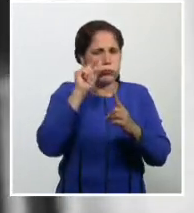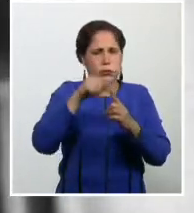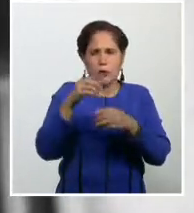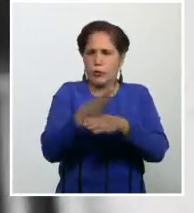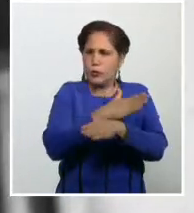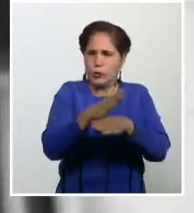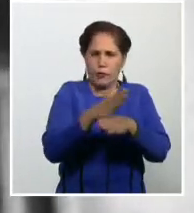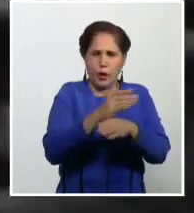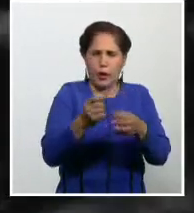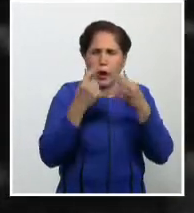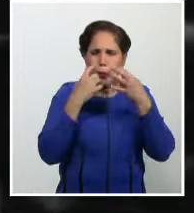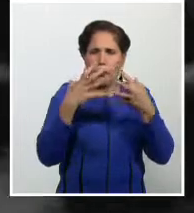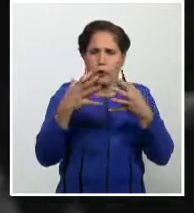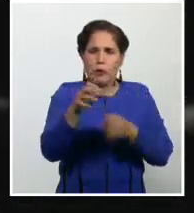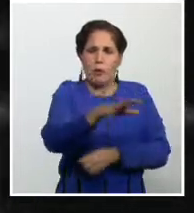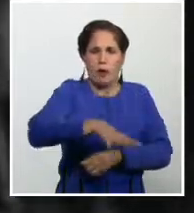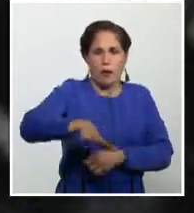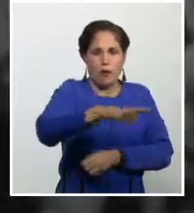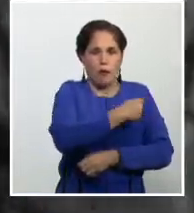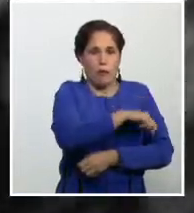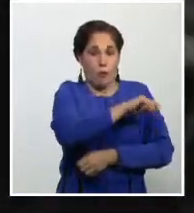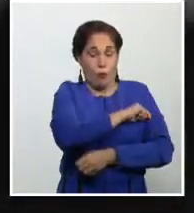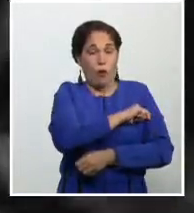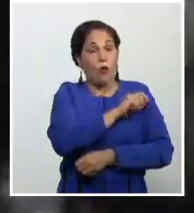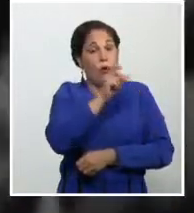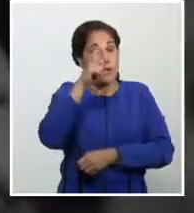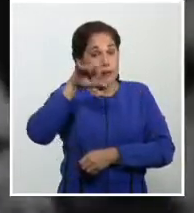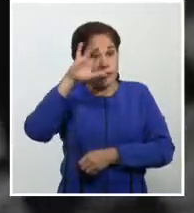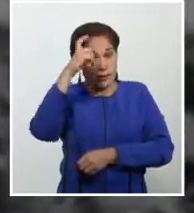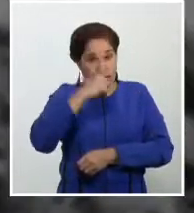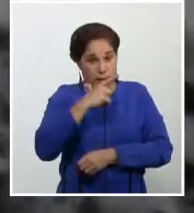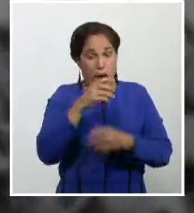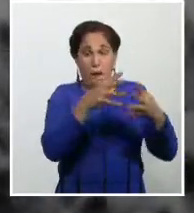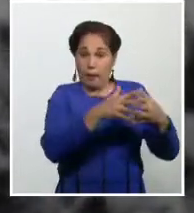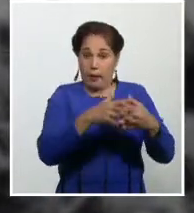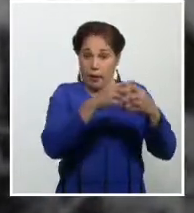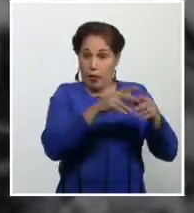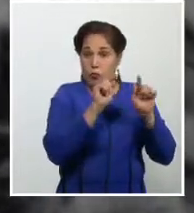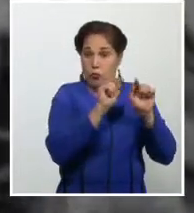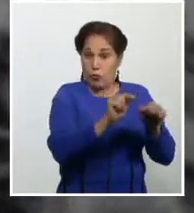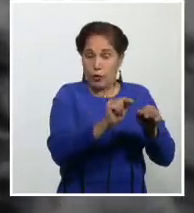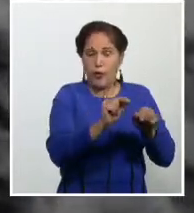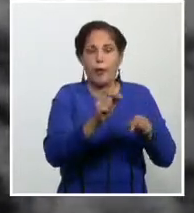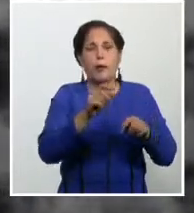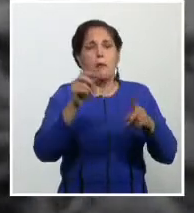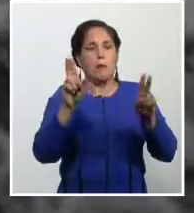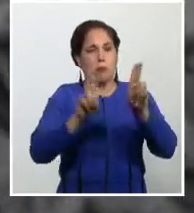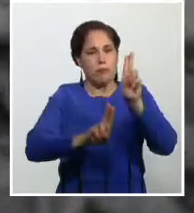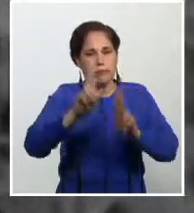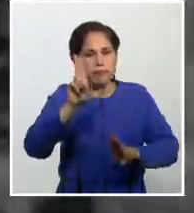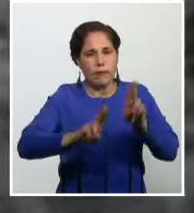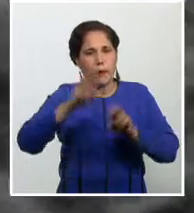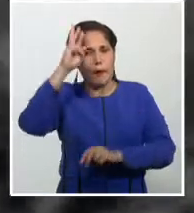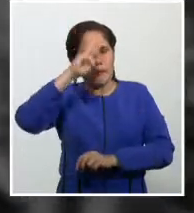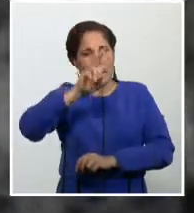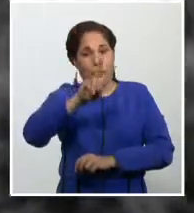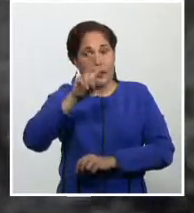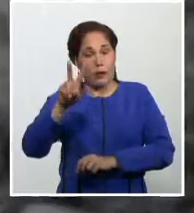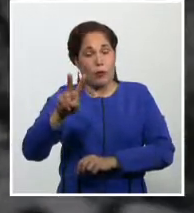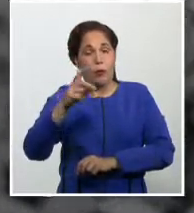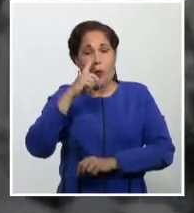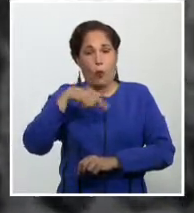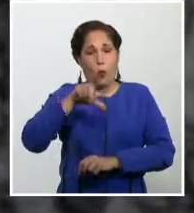económicos y sociales. Bajo la dirección de la CIA, se suscribe el Pacto de México el 22 de junio de 1960